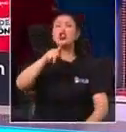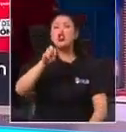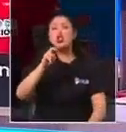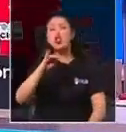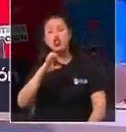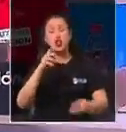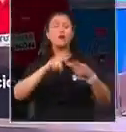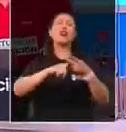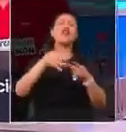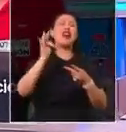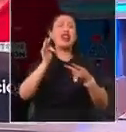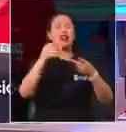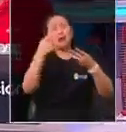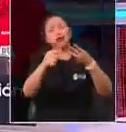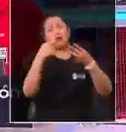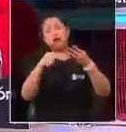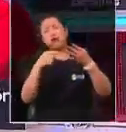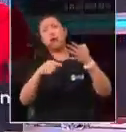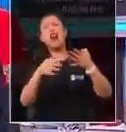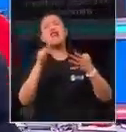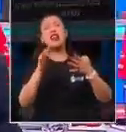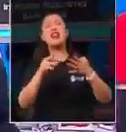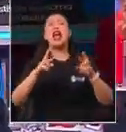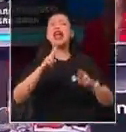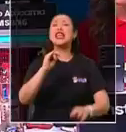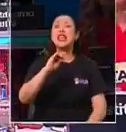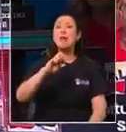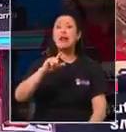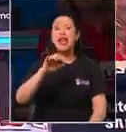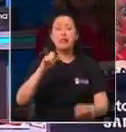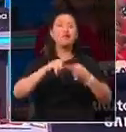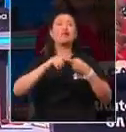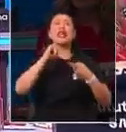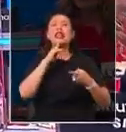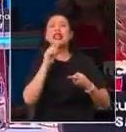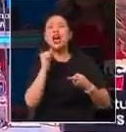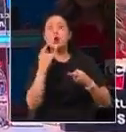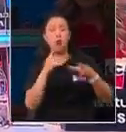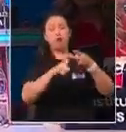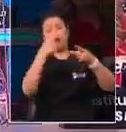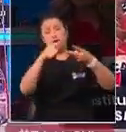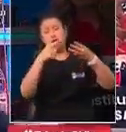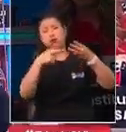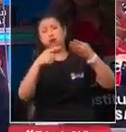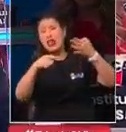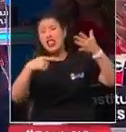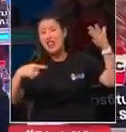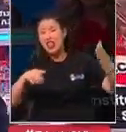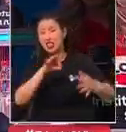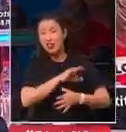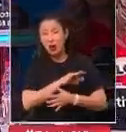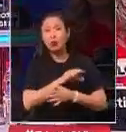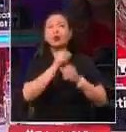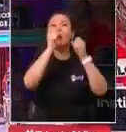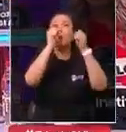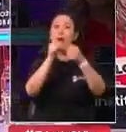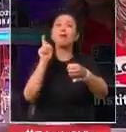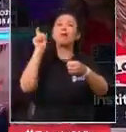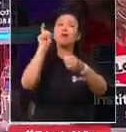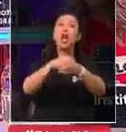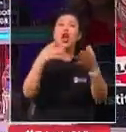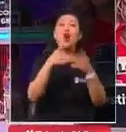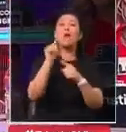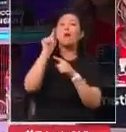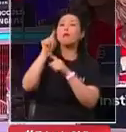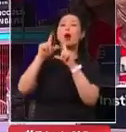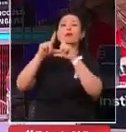Vice, de Falabella, de Scotiabank, de Ripley, de Itaú, de Copeuch y del Banco Edward, usted puede estar presente en el botón digital